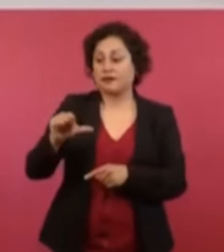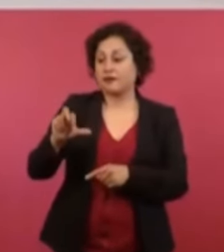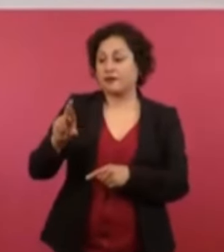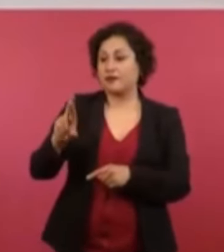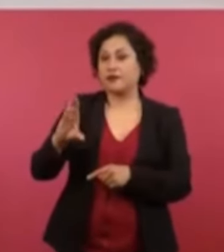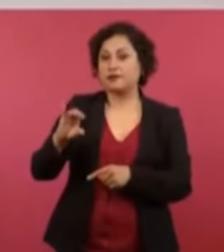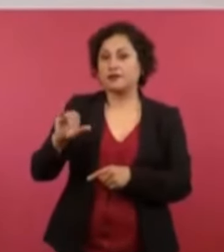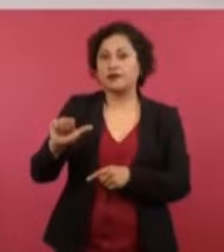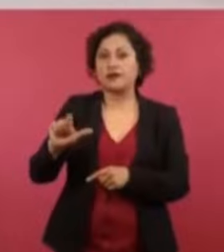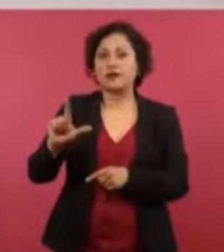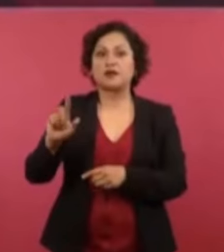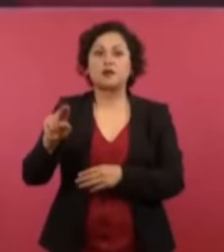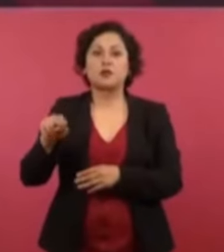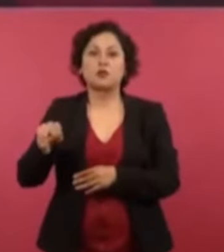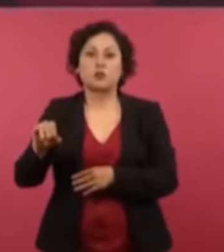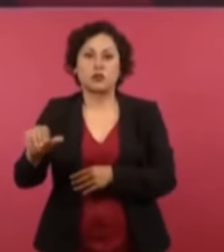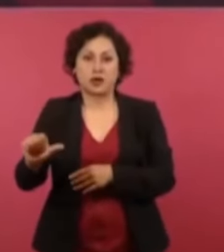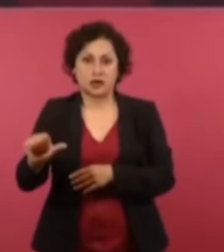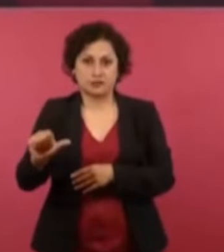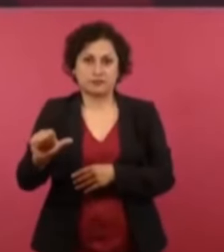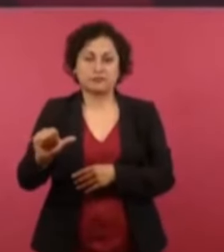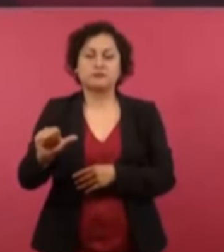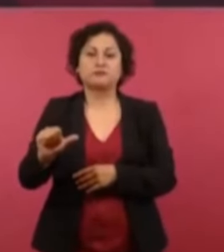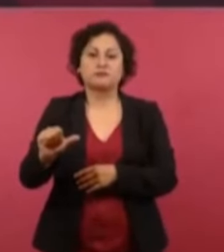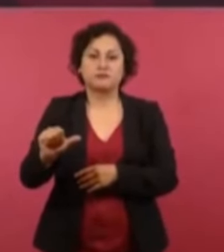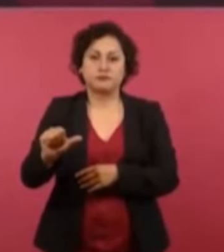Luna, Calderón,